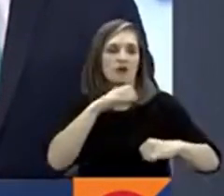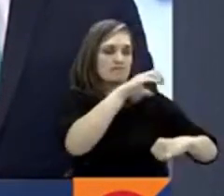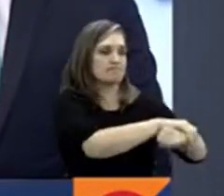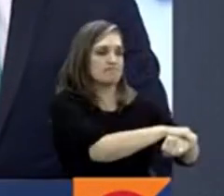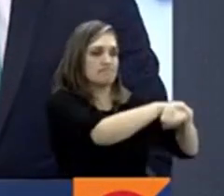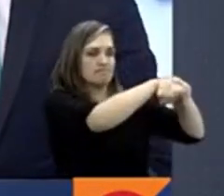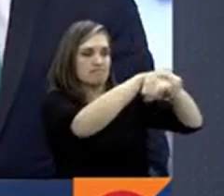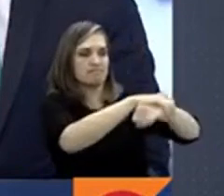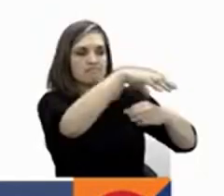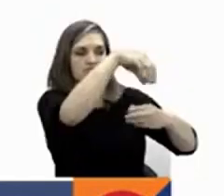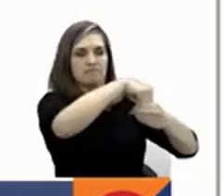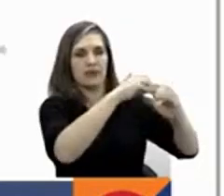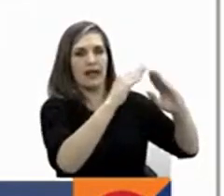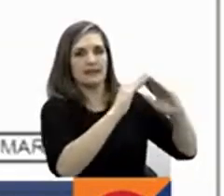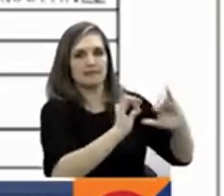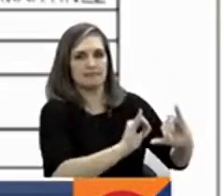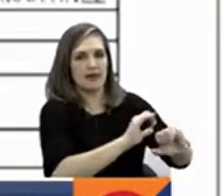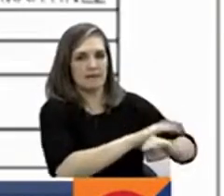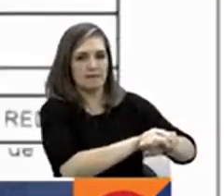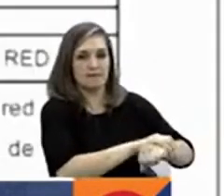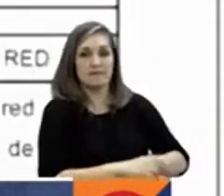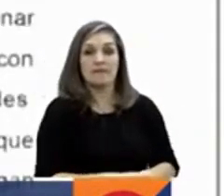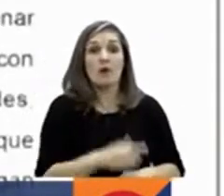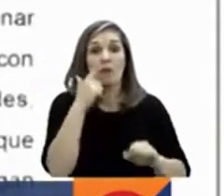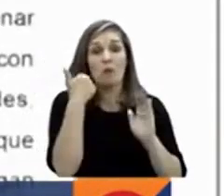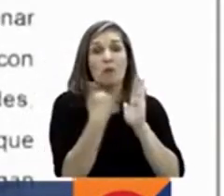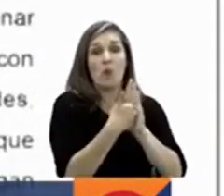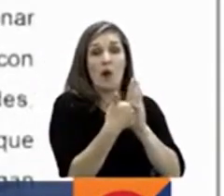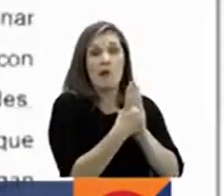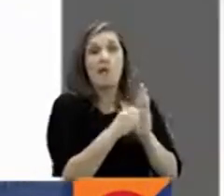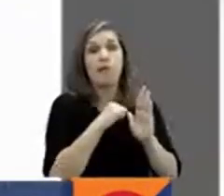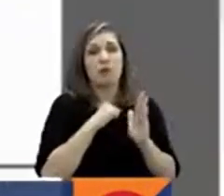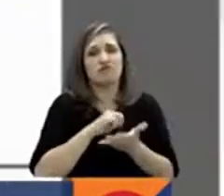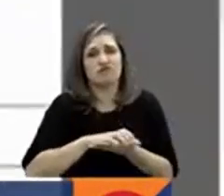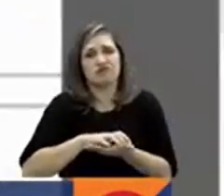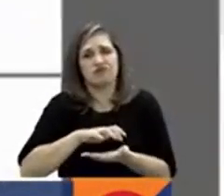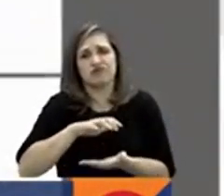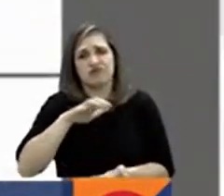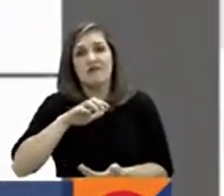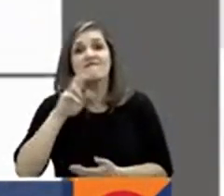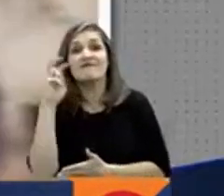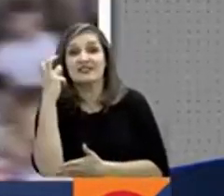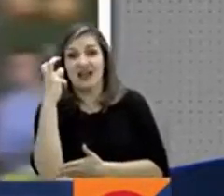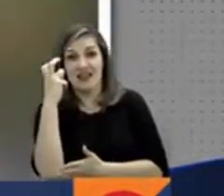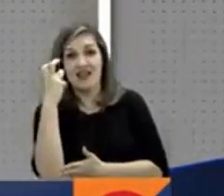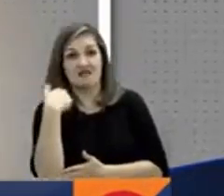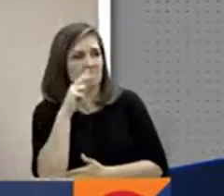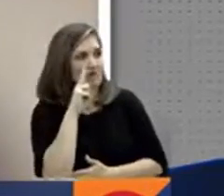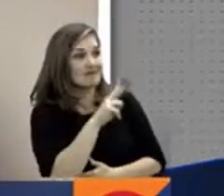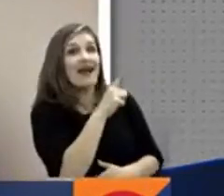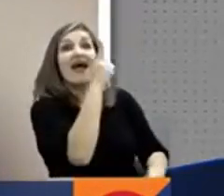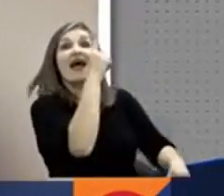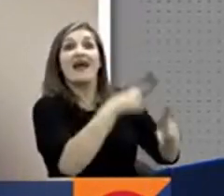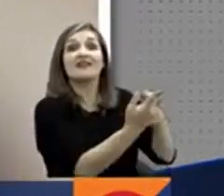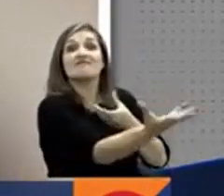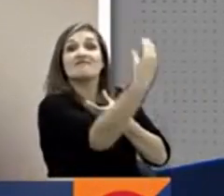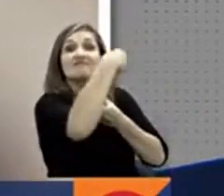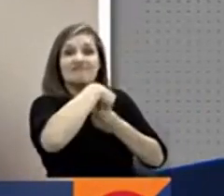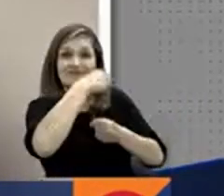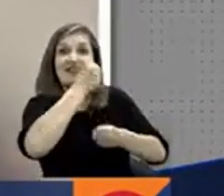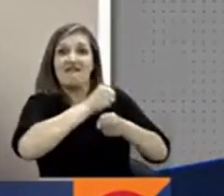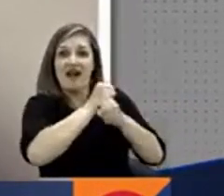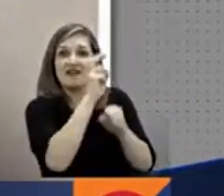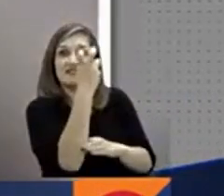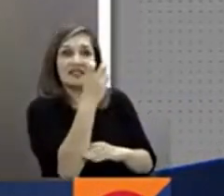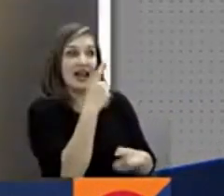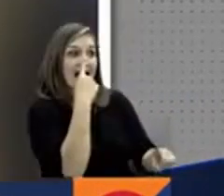domiciliaria. Estas son parte de las evidencias con las que la Fiscalía procesa a quien fuera una de las más importantes funcionarias de la entidad,